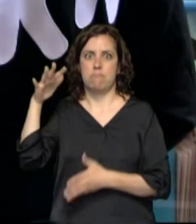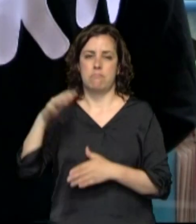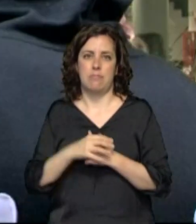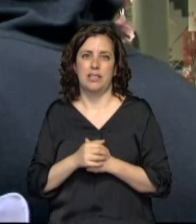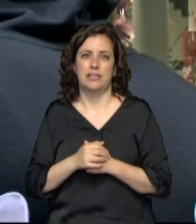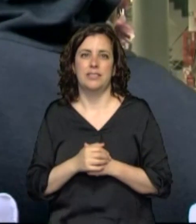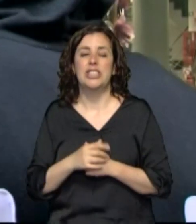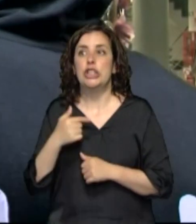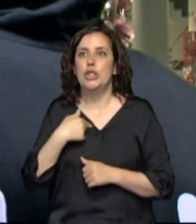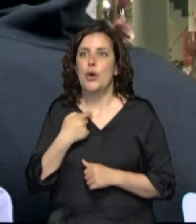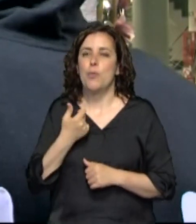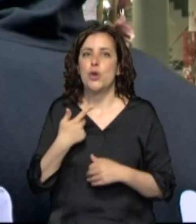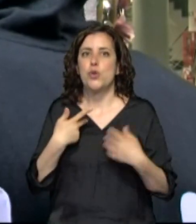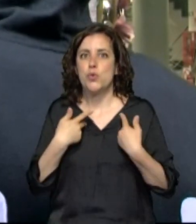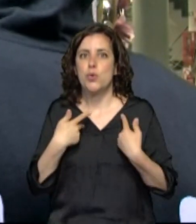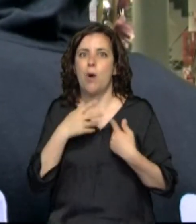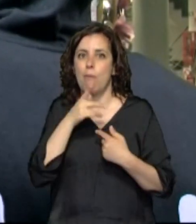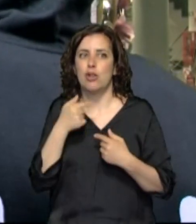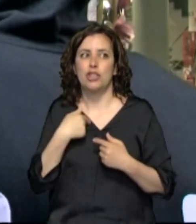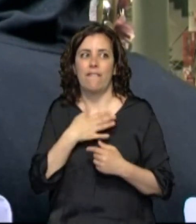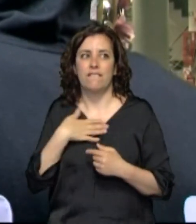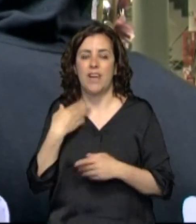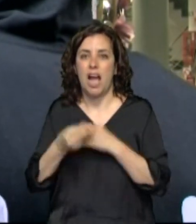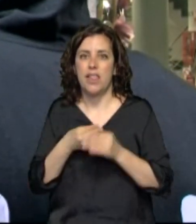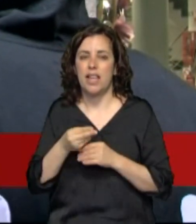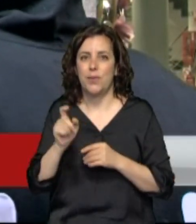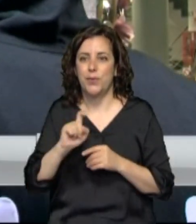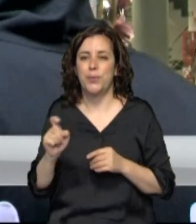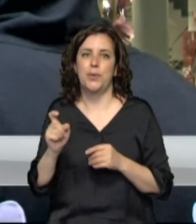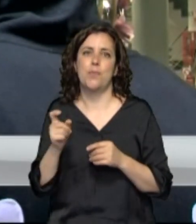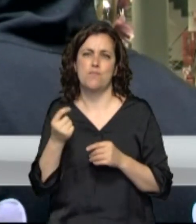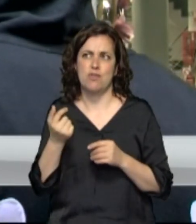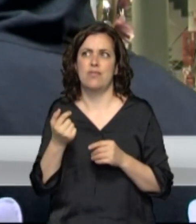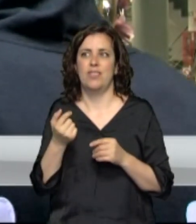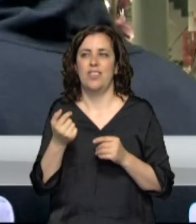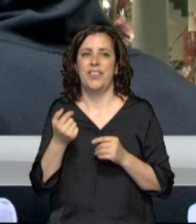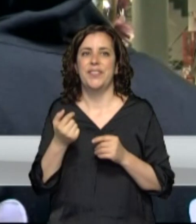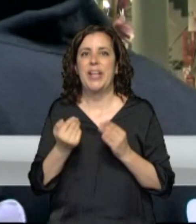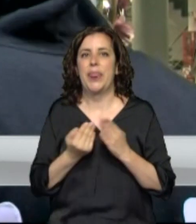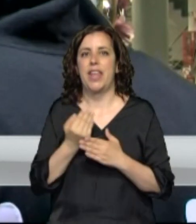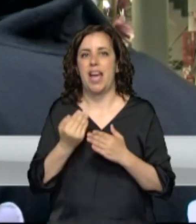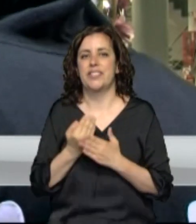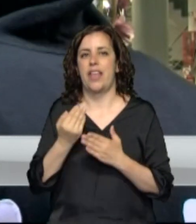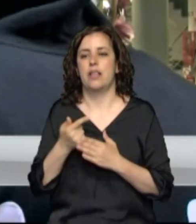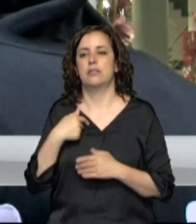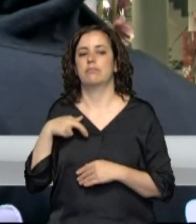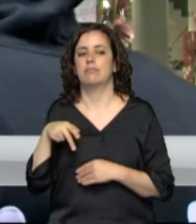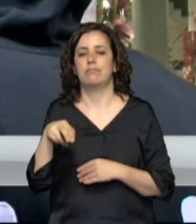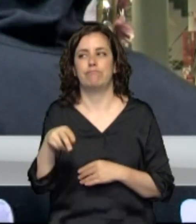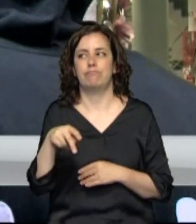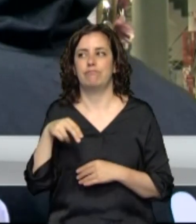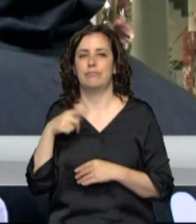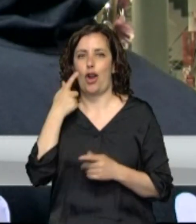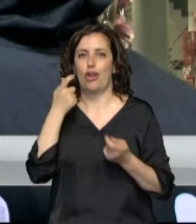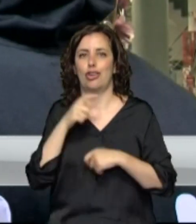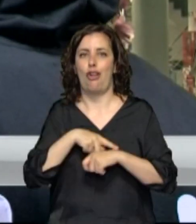tiempo. Lo pasé bastante mal. El día que lo iba a poner, bueno, estuve varios días viviendo por esta zona a ver las horas, cuándo menos gente había